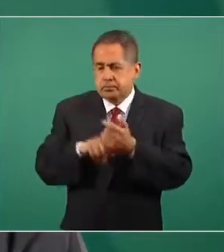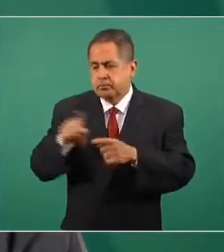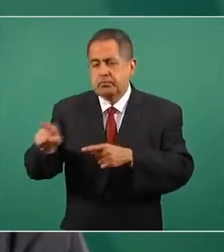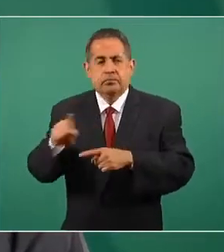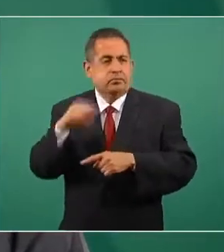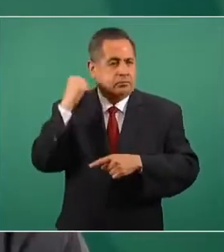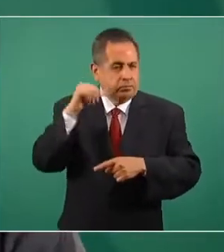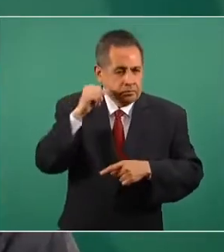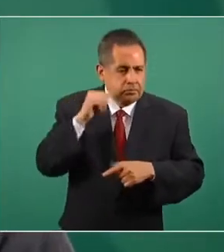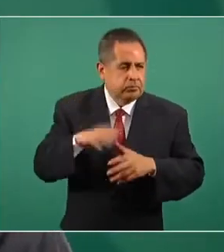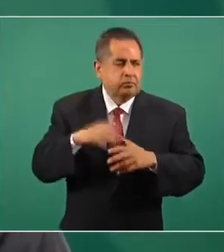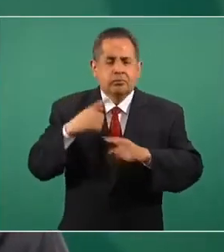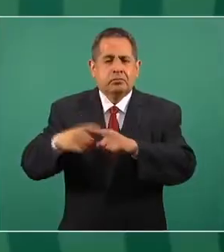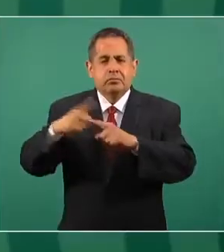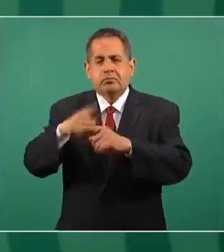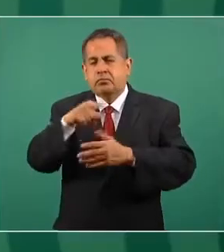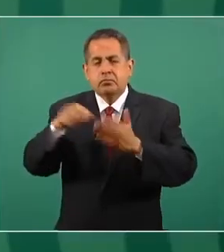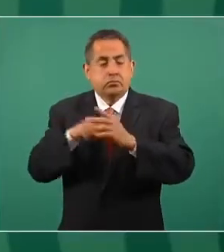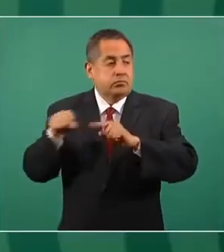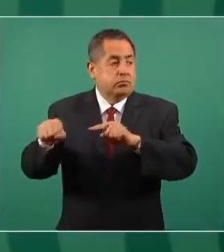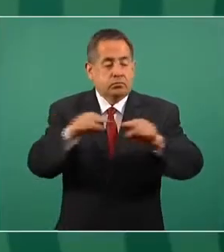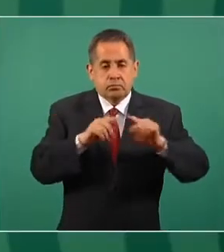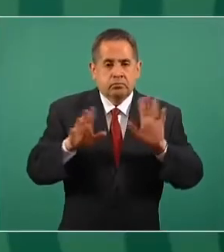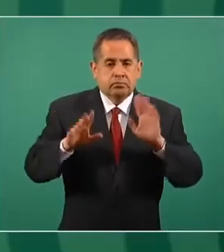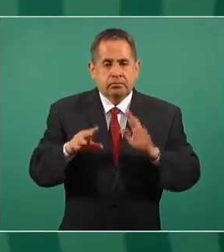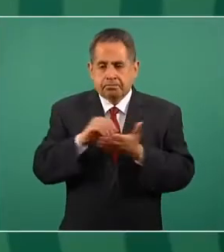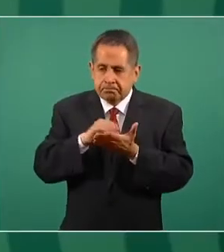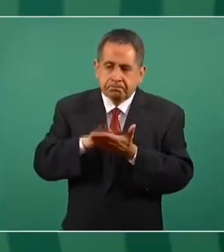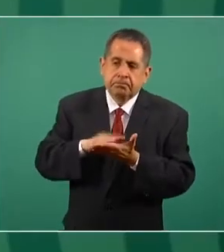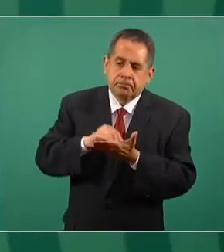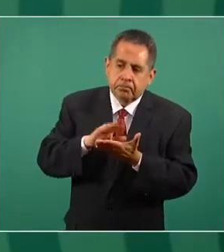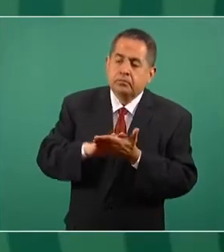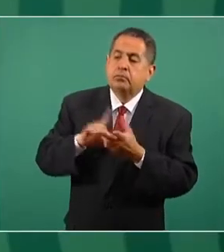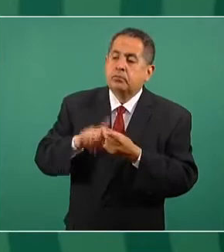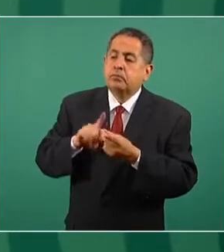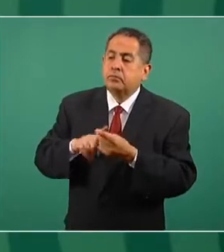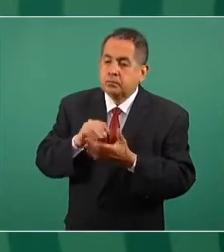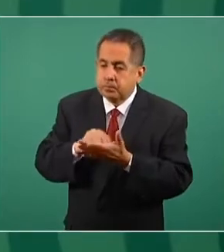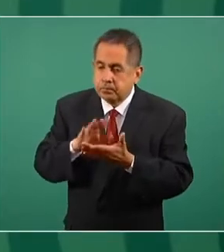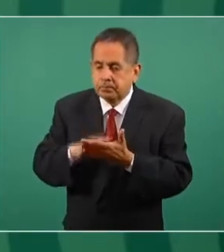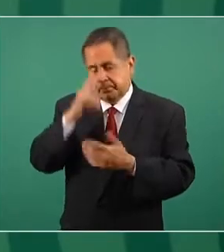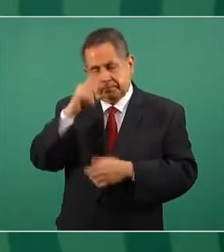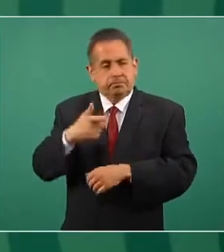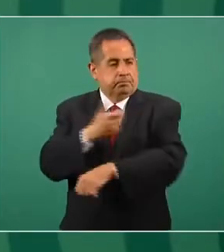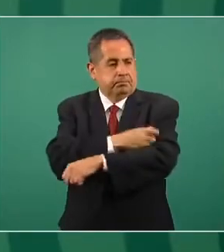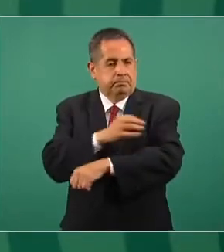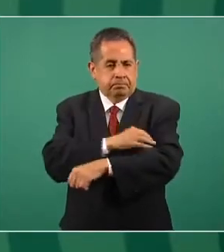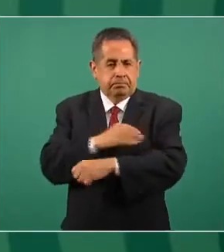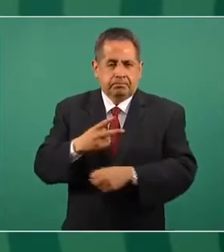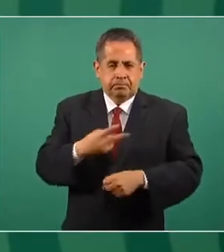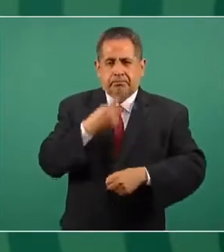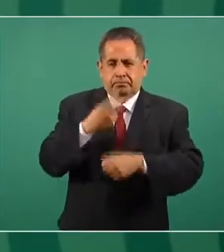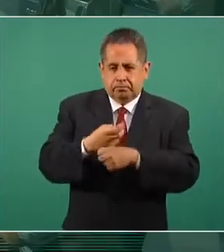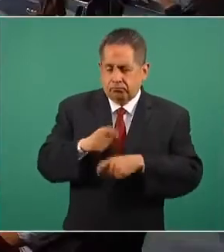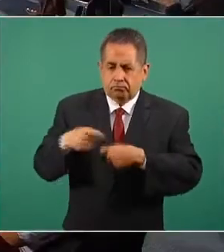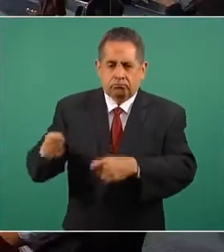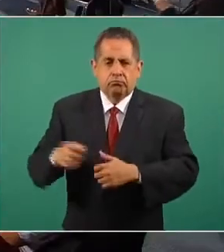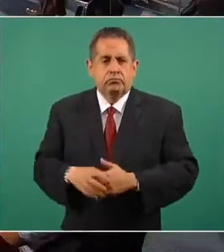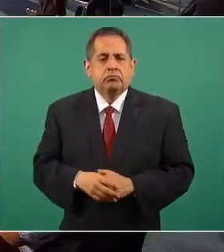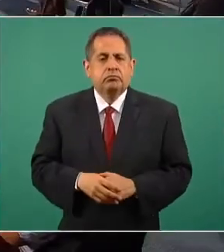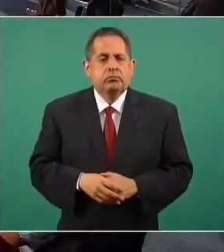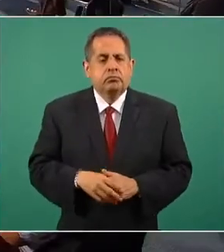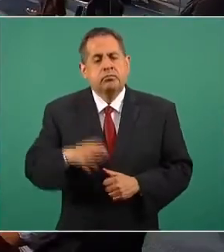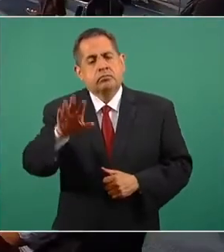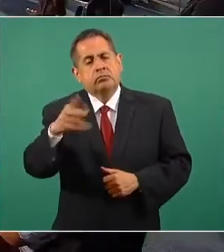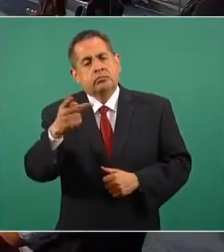Acapulco, que están en alguna otra parte y estamos ratificando esos domicilios para aplicar la segunda dosis. Muchas gracias. Pero, por